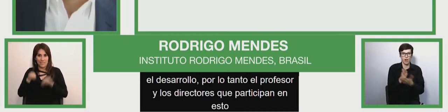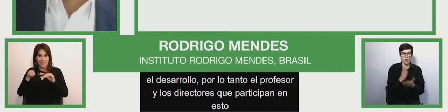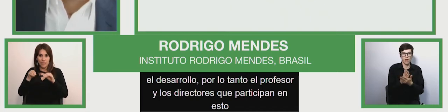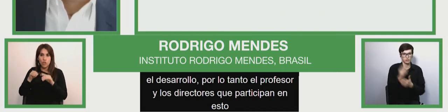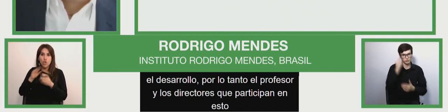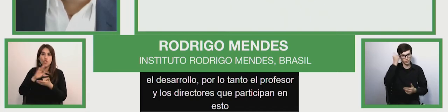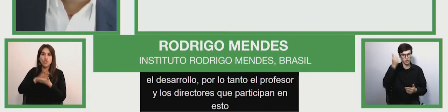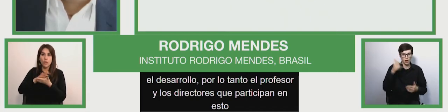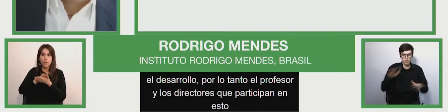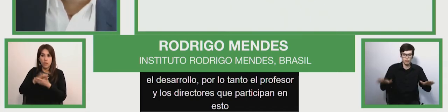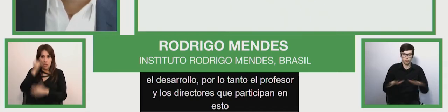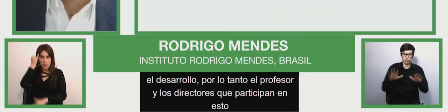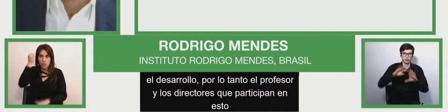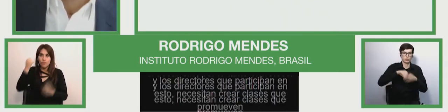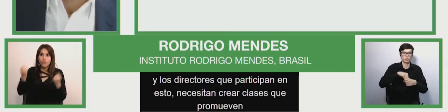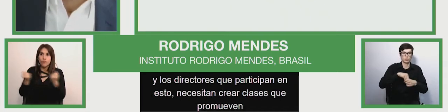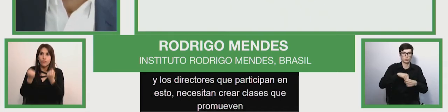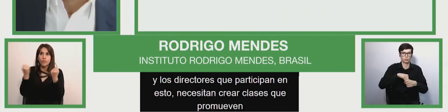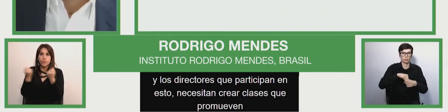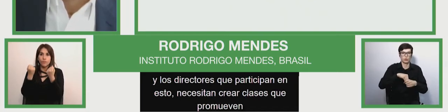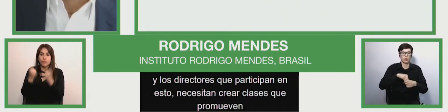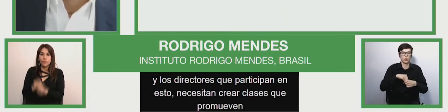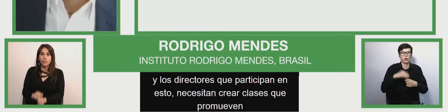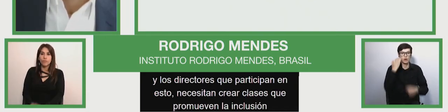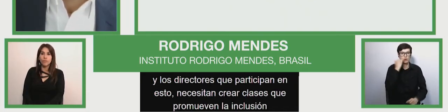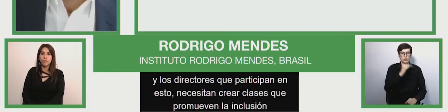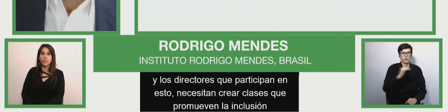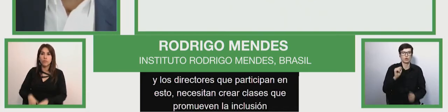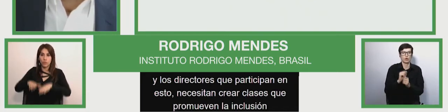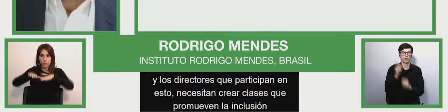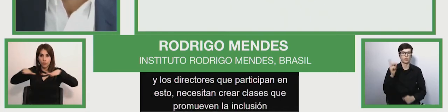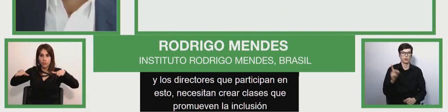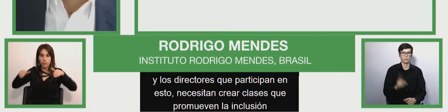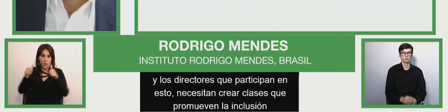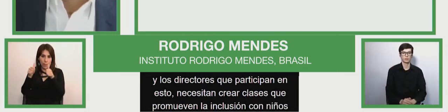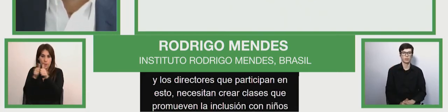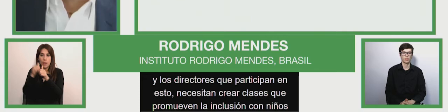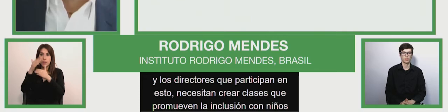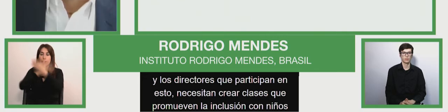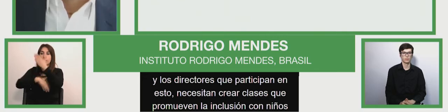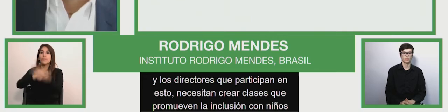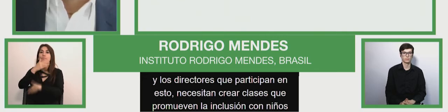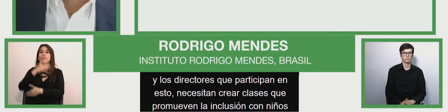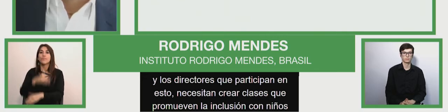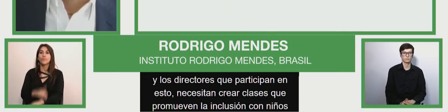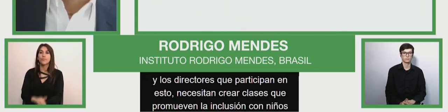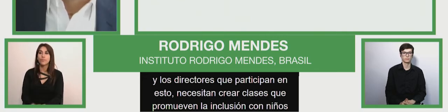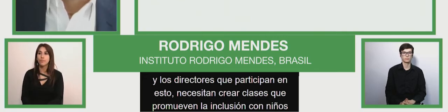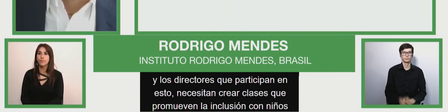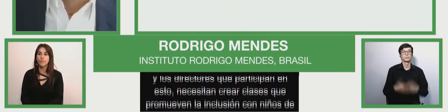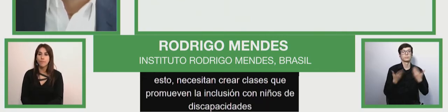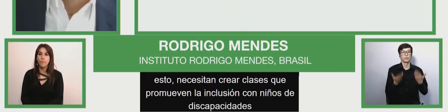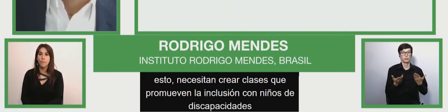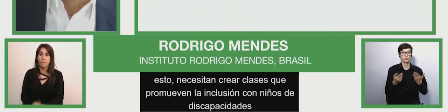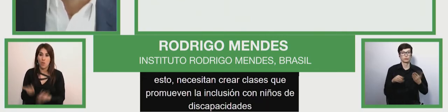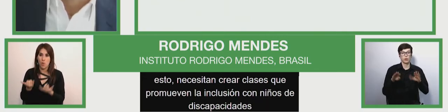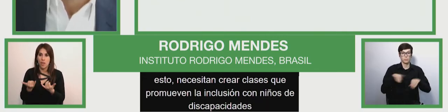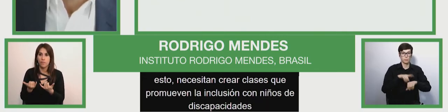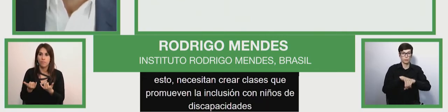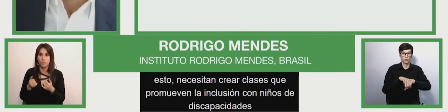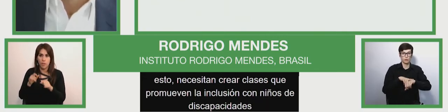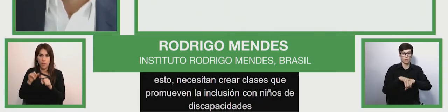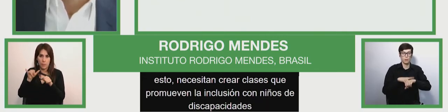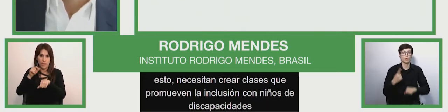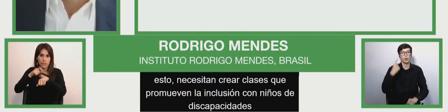la inclusión de niños con discapacidades entonces al mismo tiempo pensando